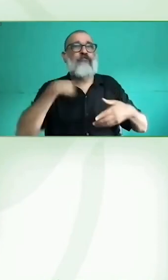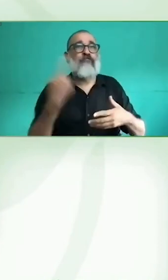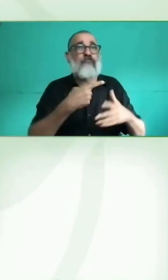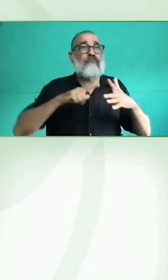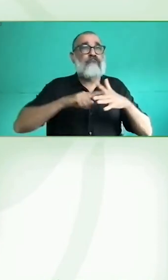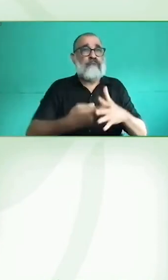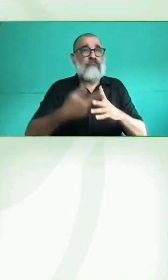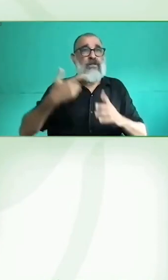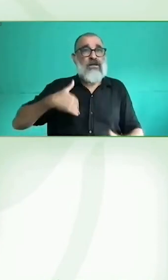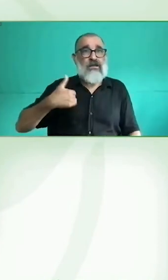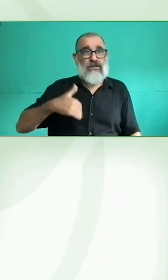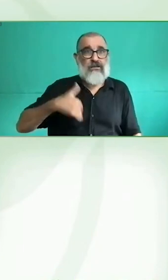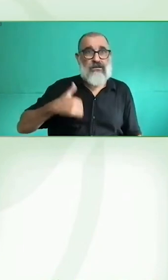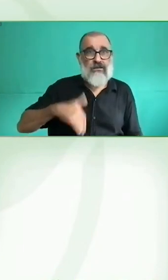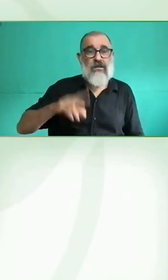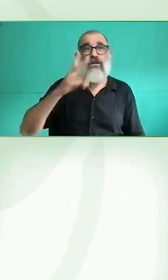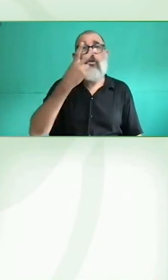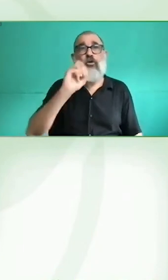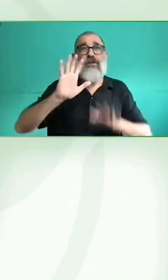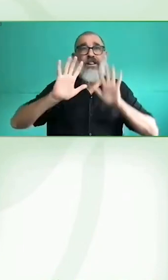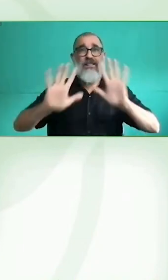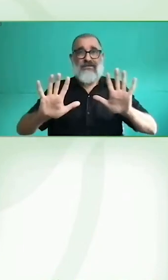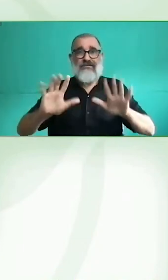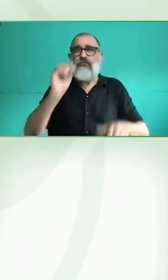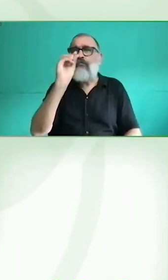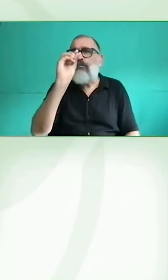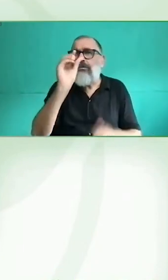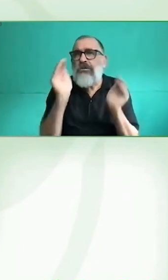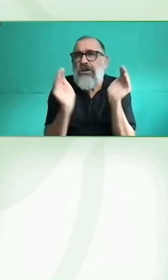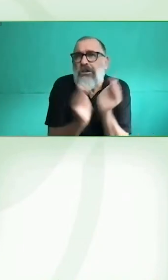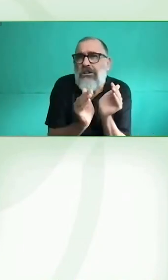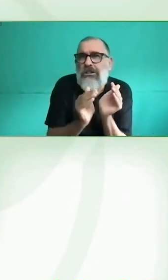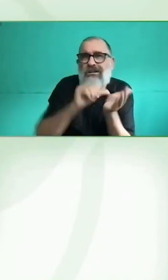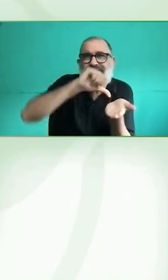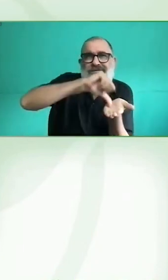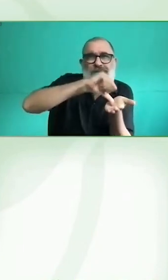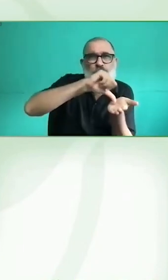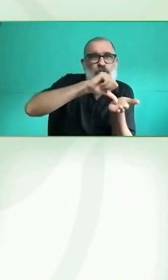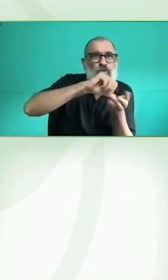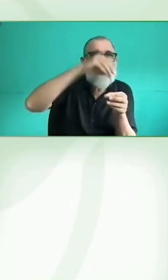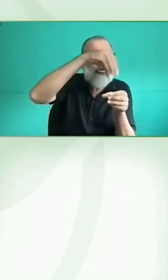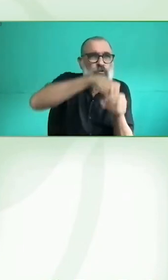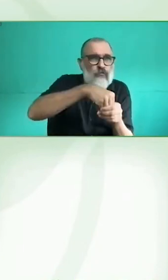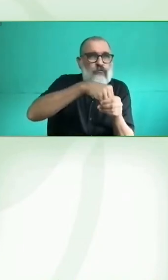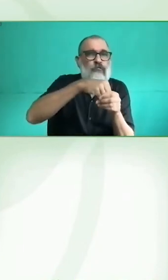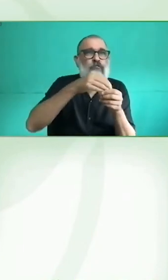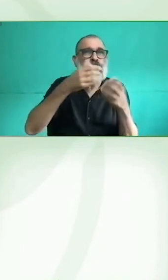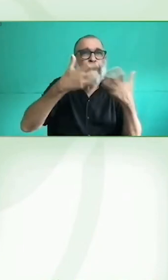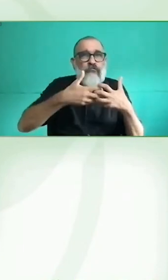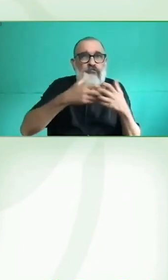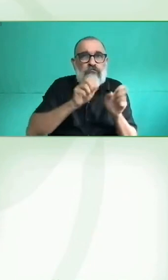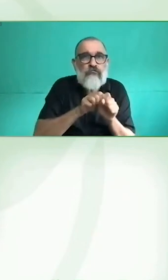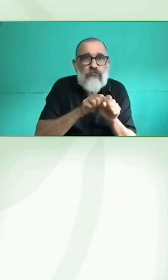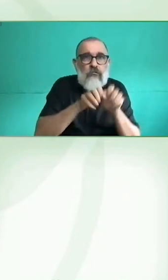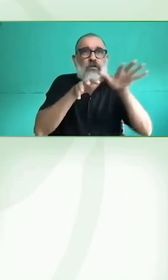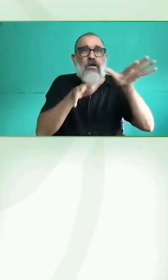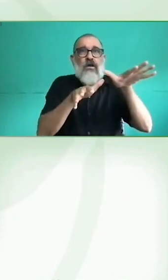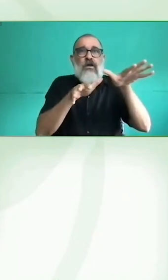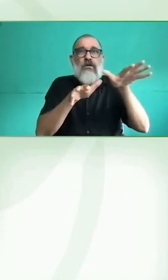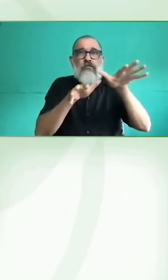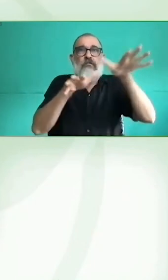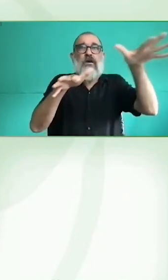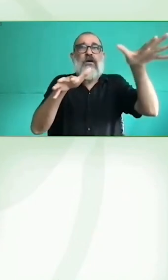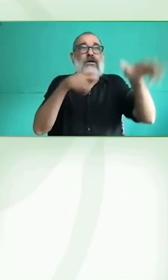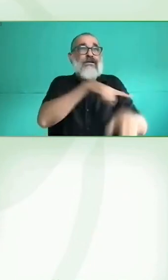productos de apoyos tecnológicos para personas con discapacidad. En esta red de centros lo que intentamos hacer es